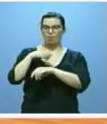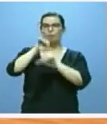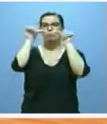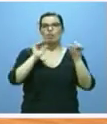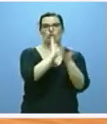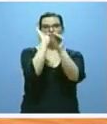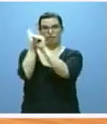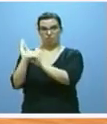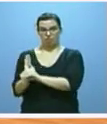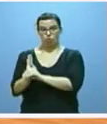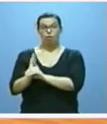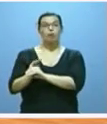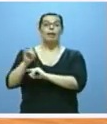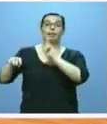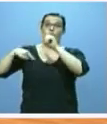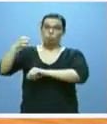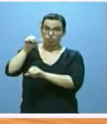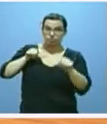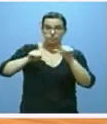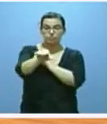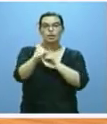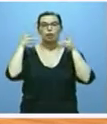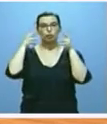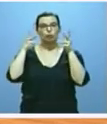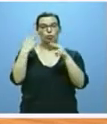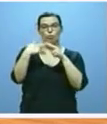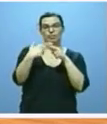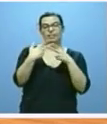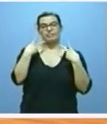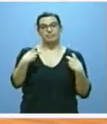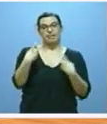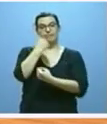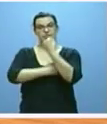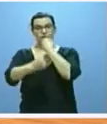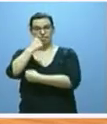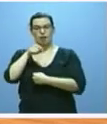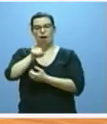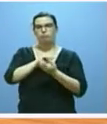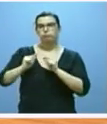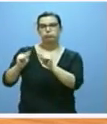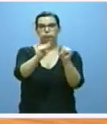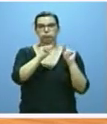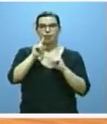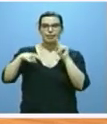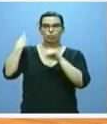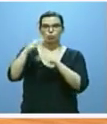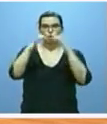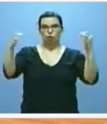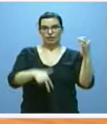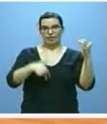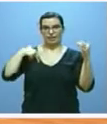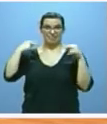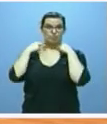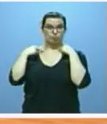llegará el momento de iniciar el debate en el seno del Consejo de Política Fiscal y Financiera y de culminarlo en las Cortes Generales a través de la aprobación, en su caso,